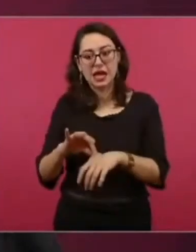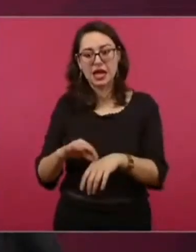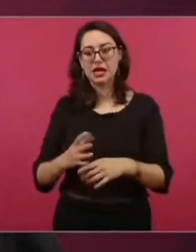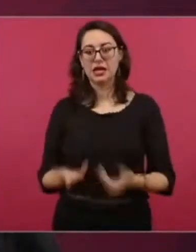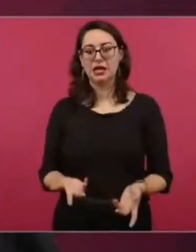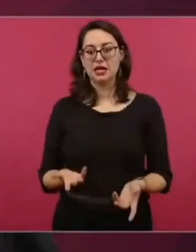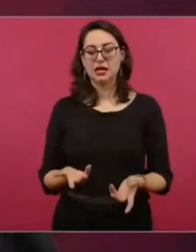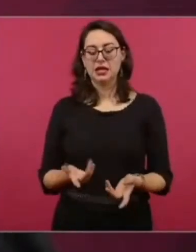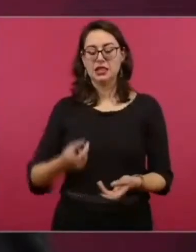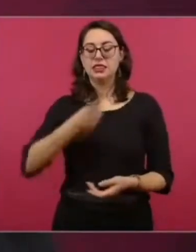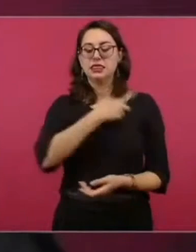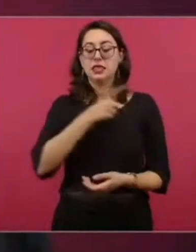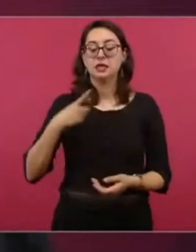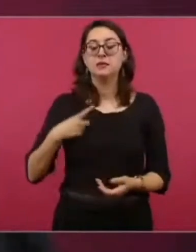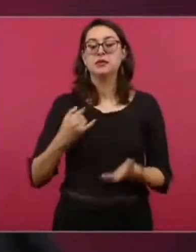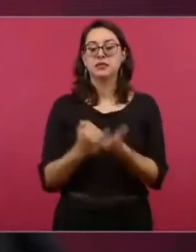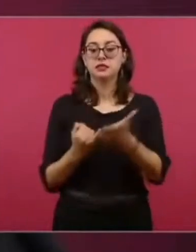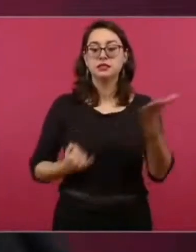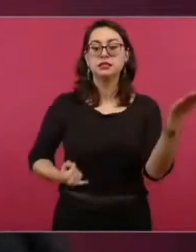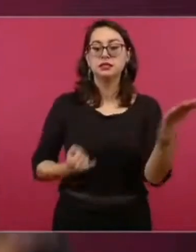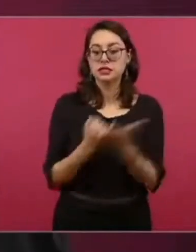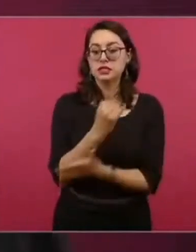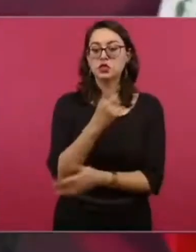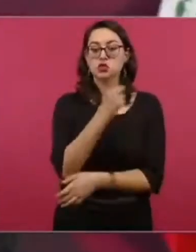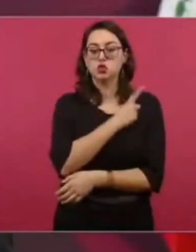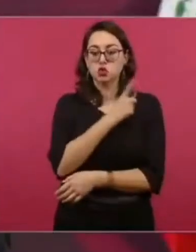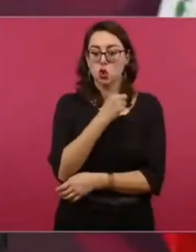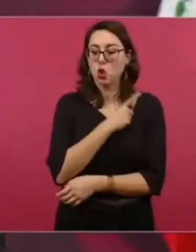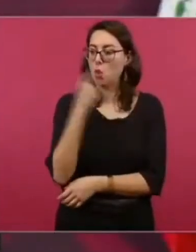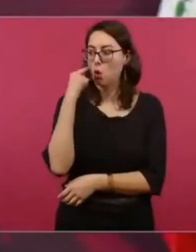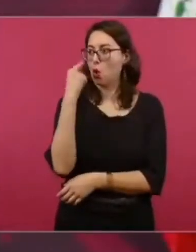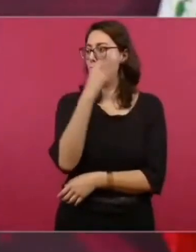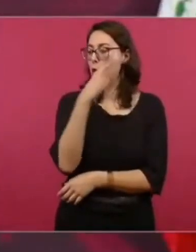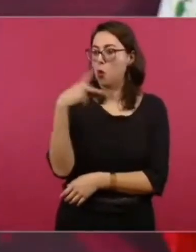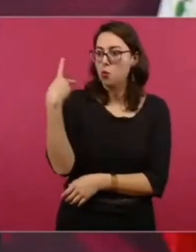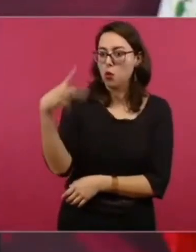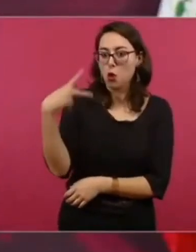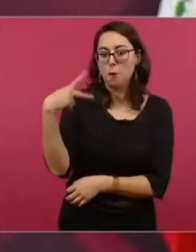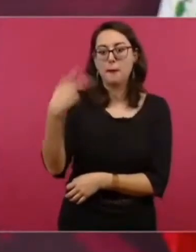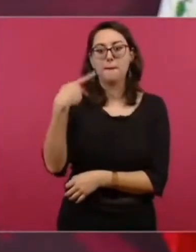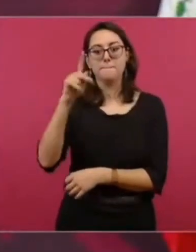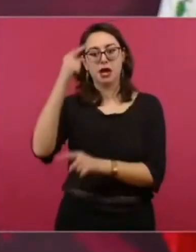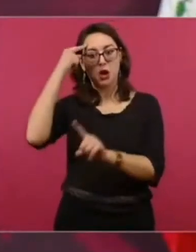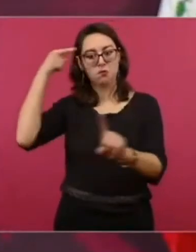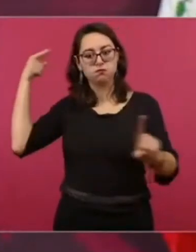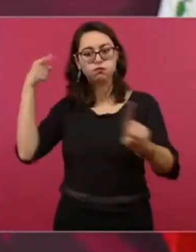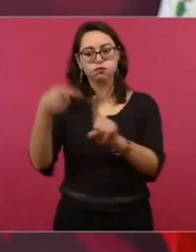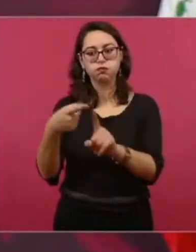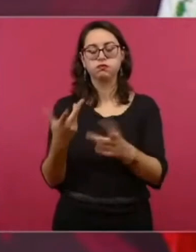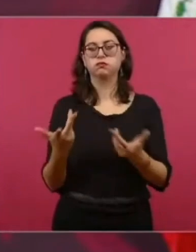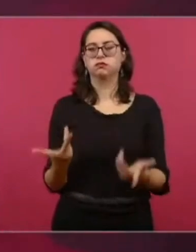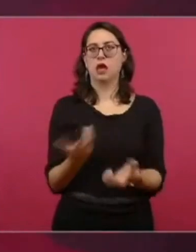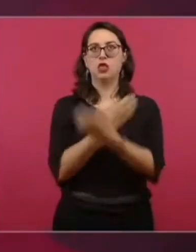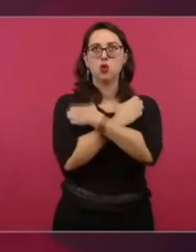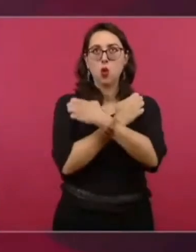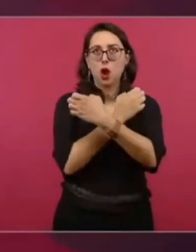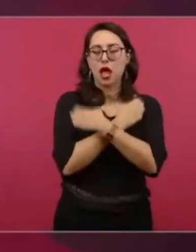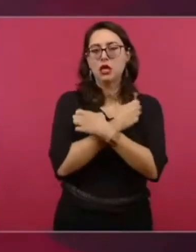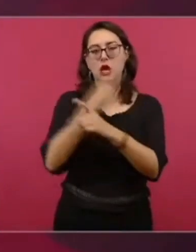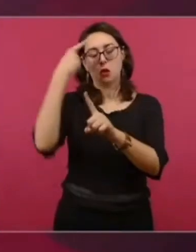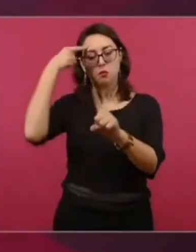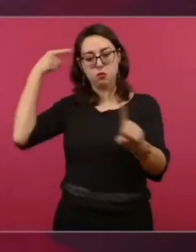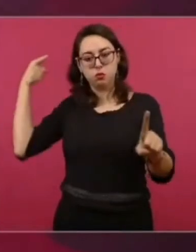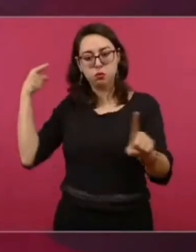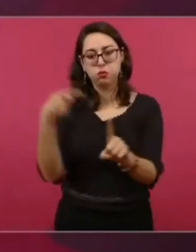en la educación que transforma en